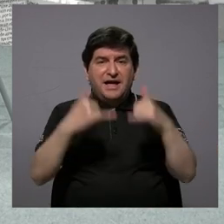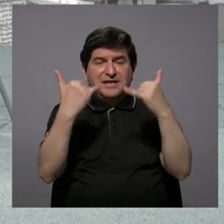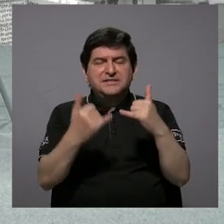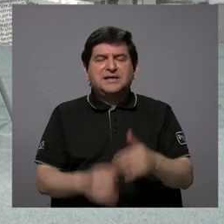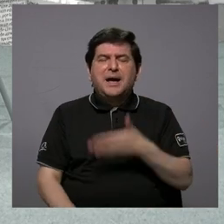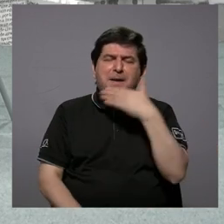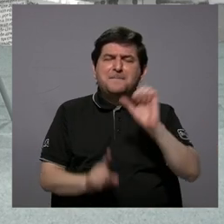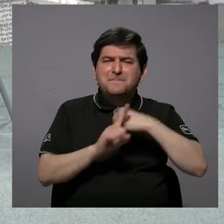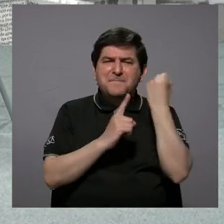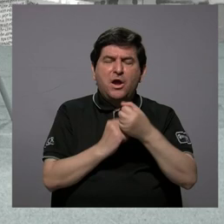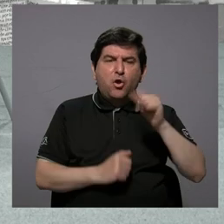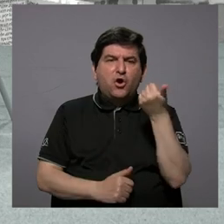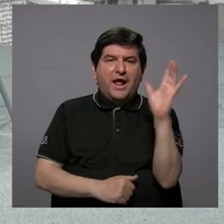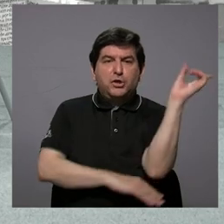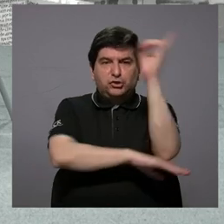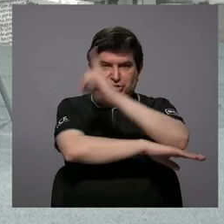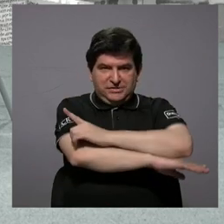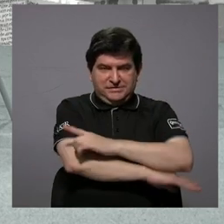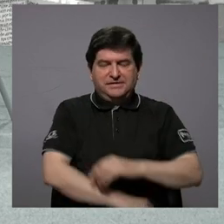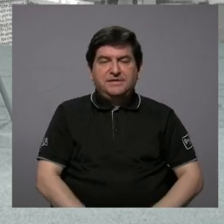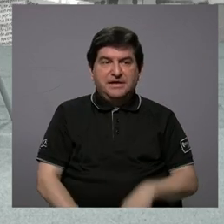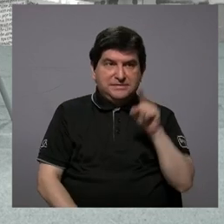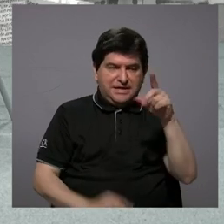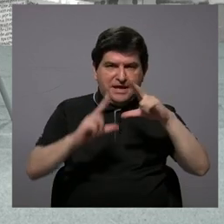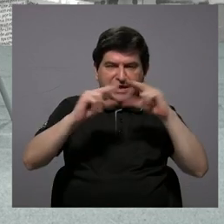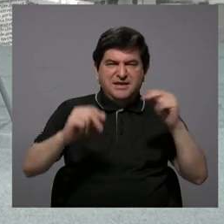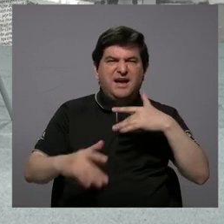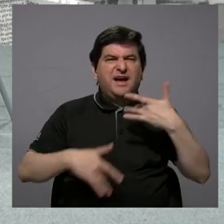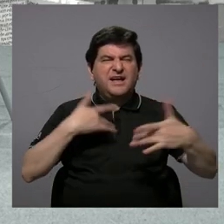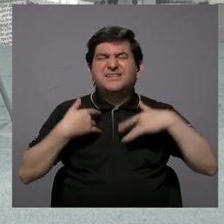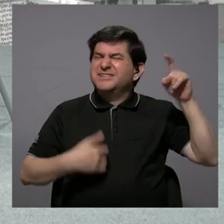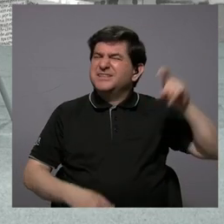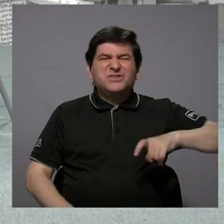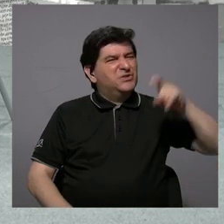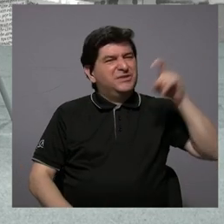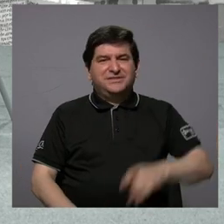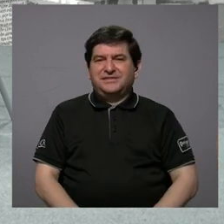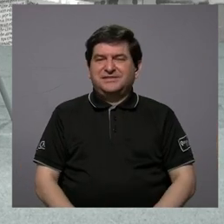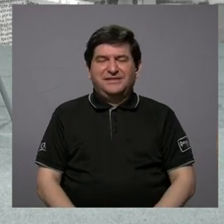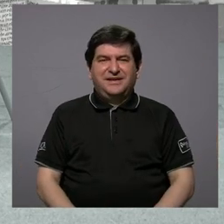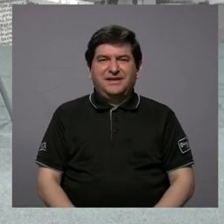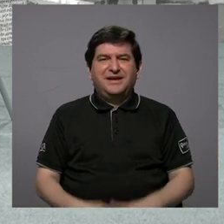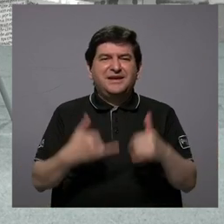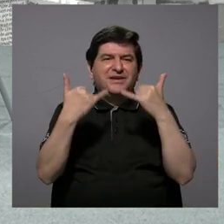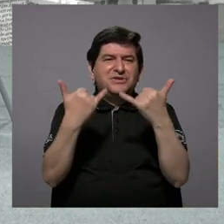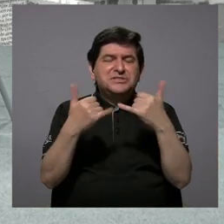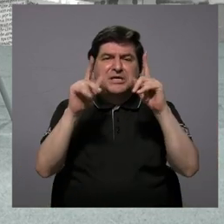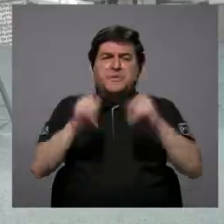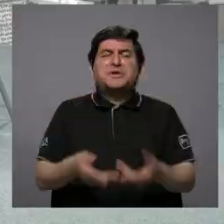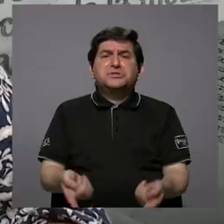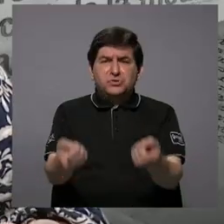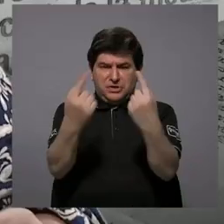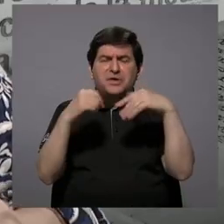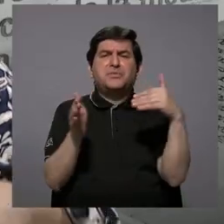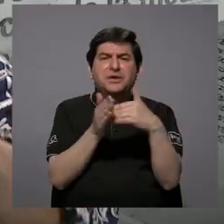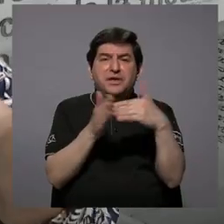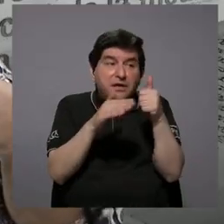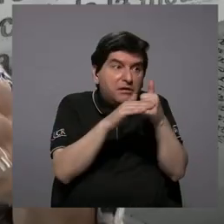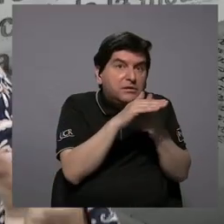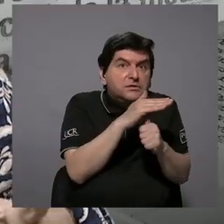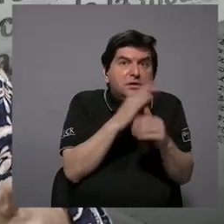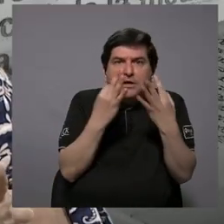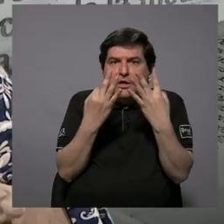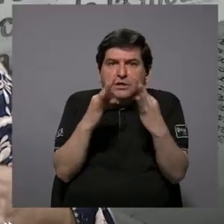compuso a los 15 días eso en Nicaragua, ya él sintió la necesidad, ya muchos se habían devuelto a escondidas,